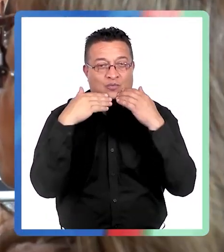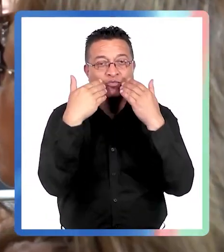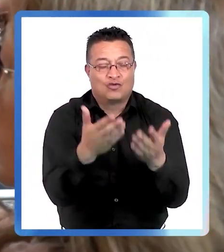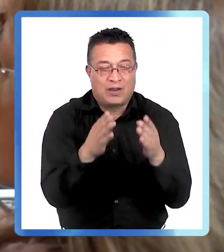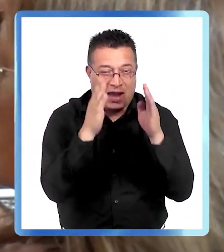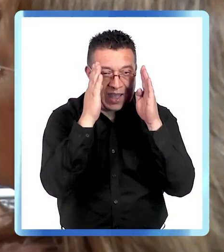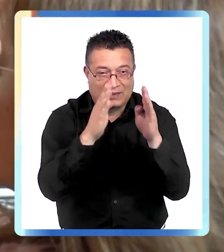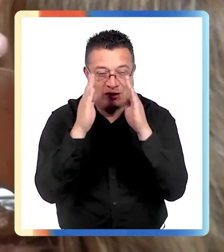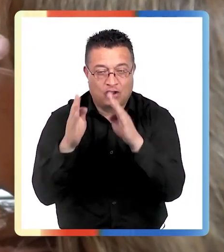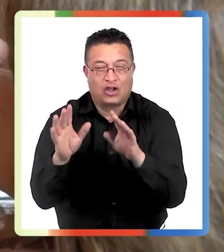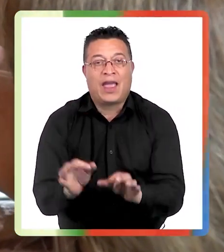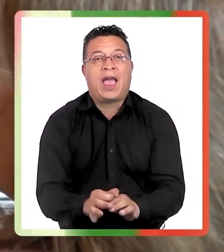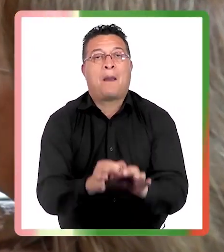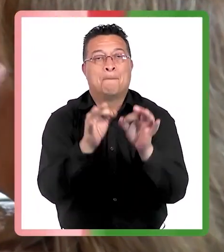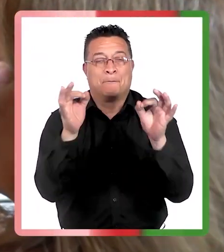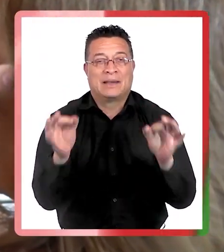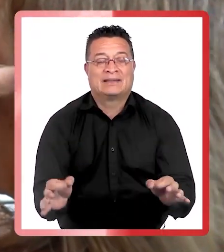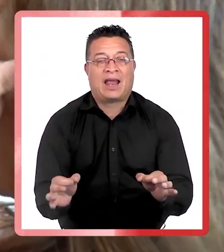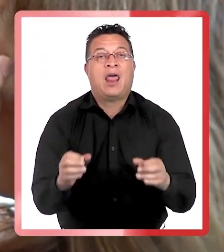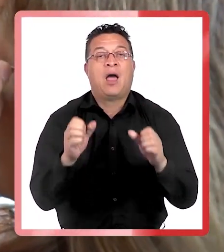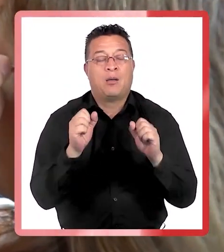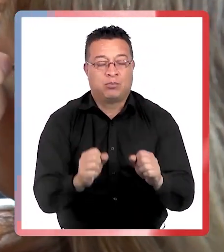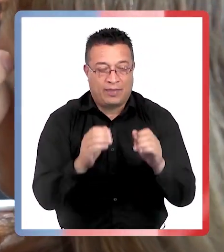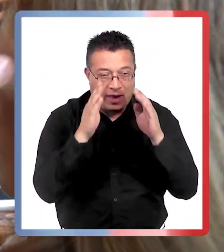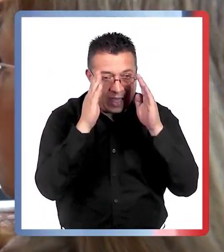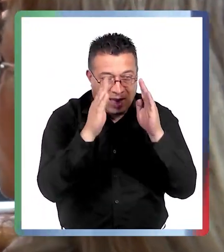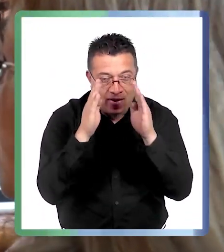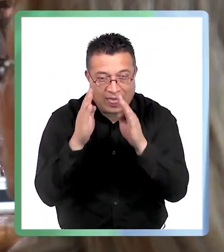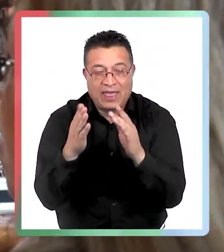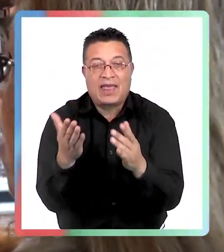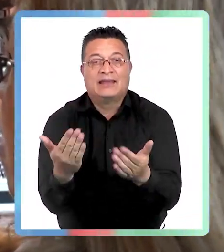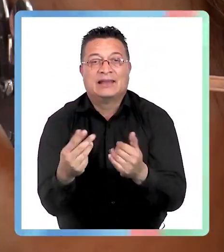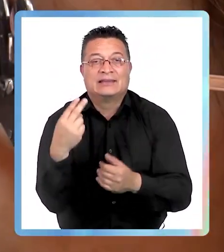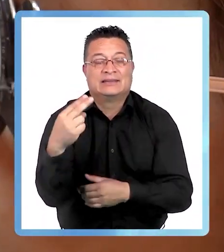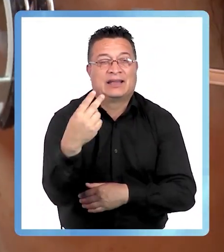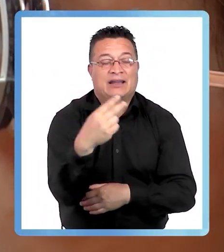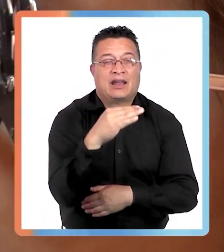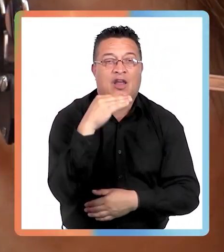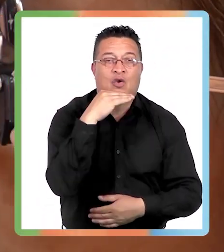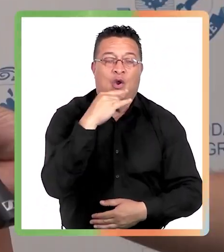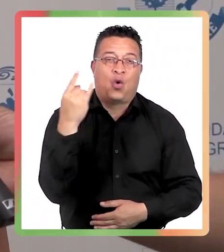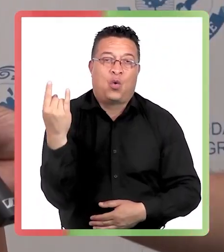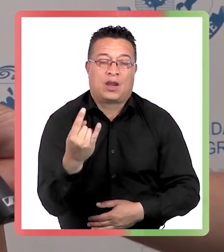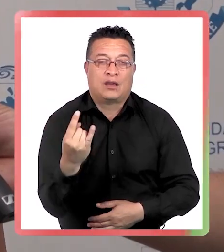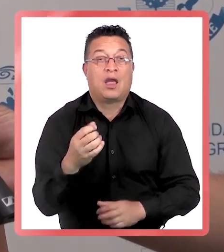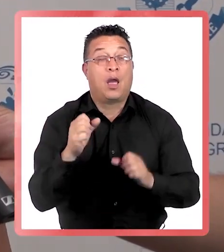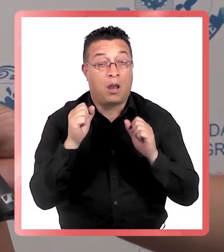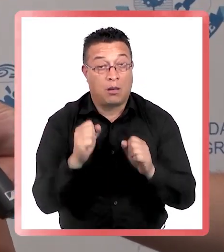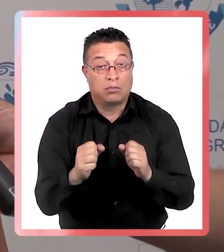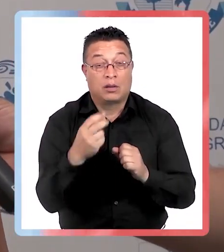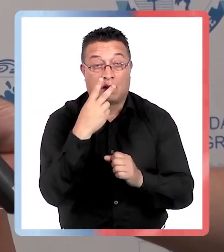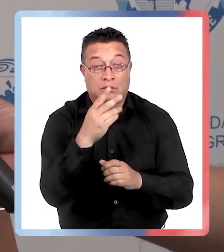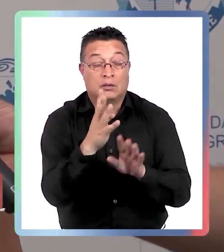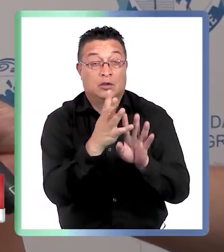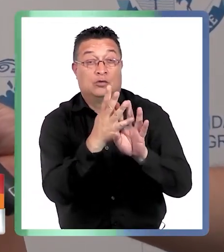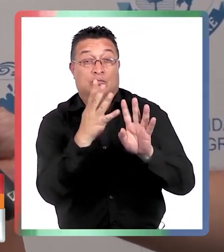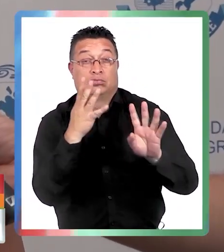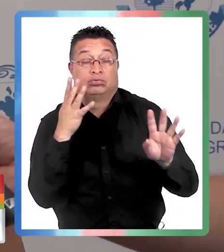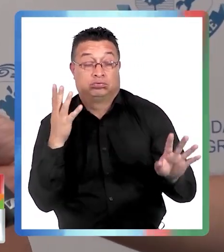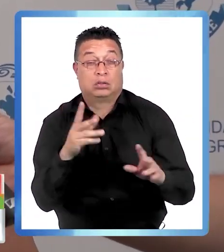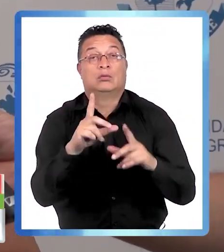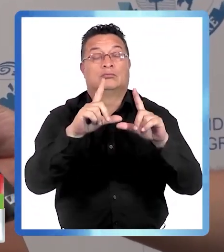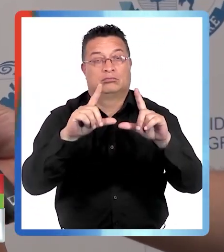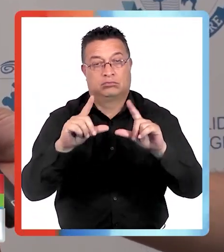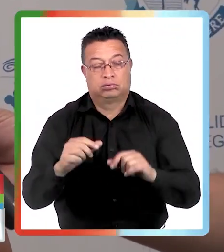atención especializada para atender sus necesidades más urgentes. Poder despejar la lista de esperas que teníamos